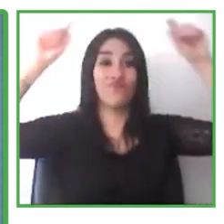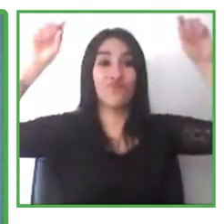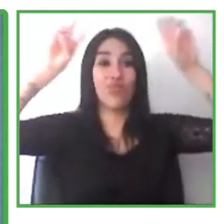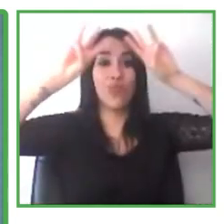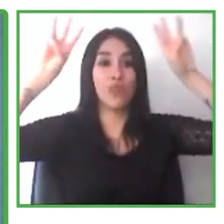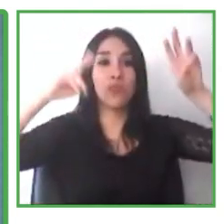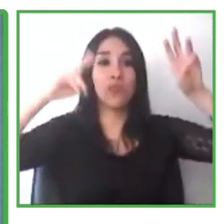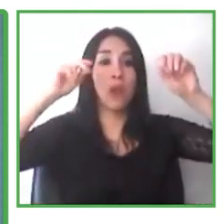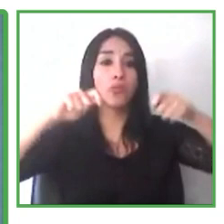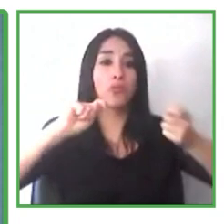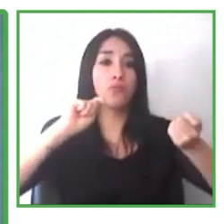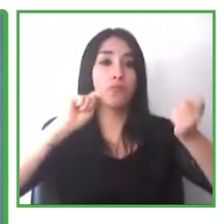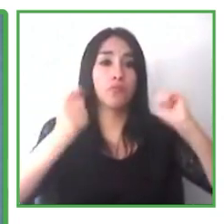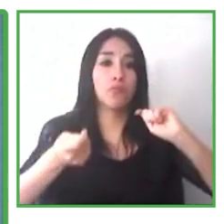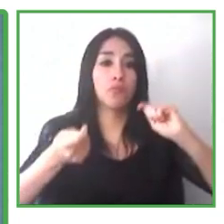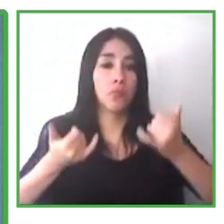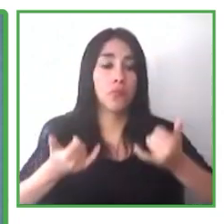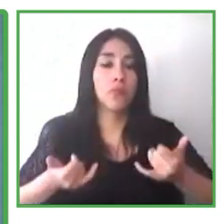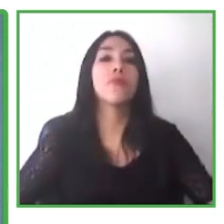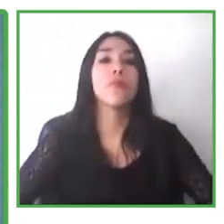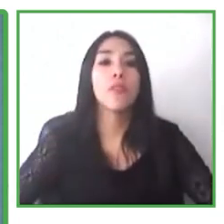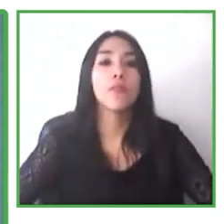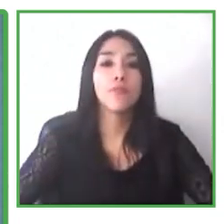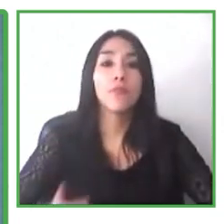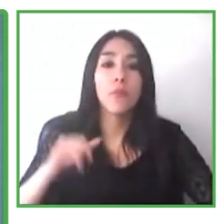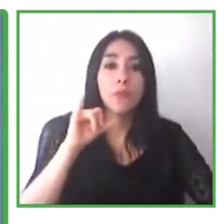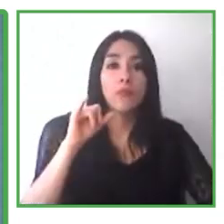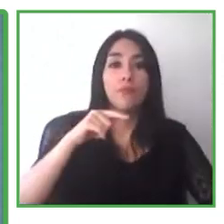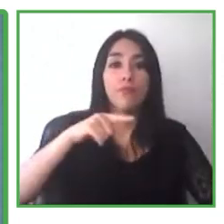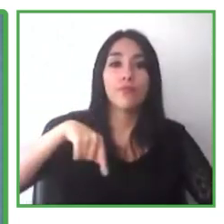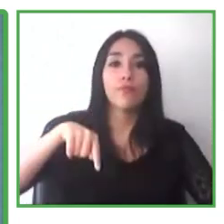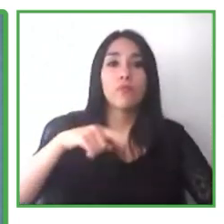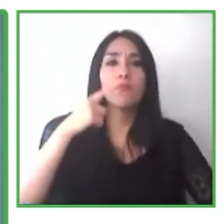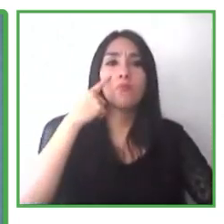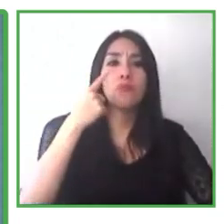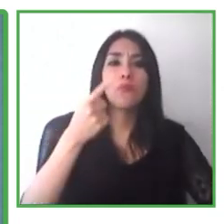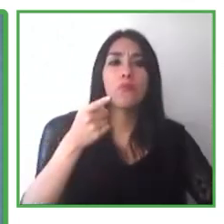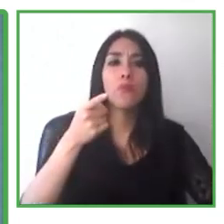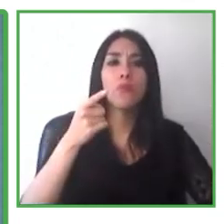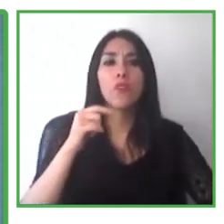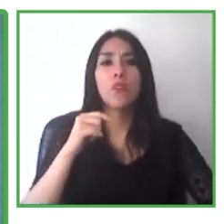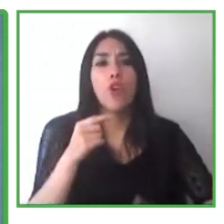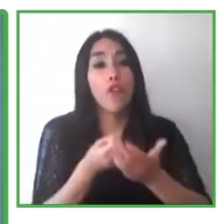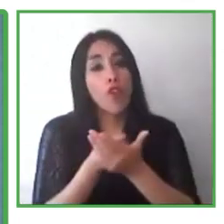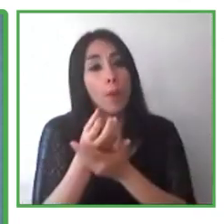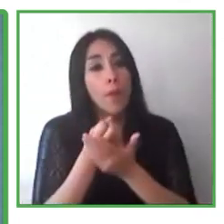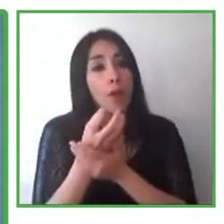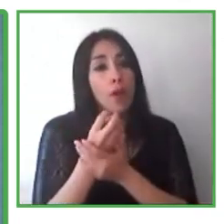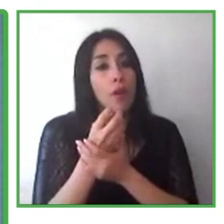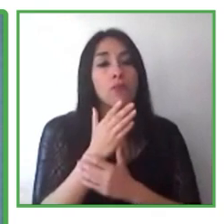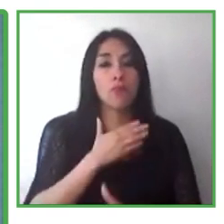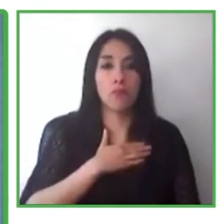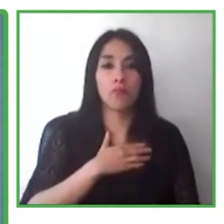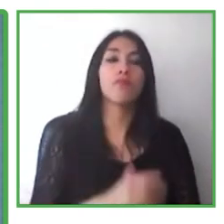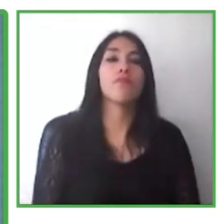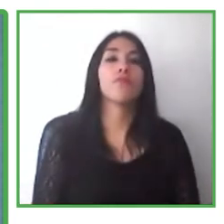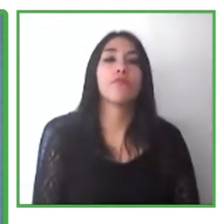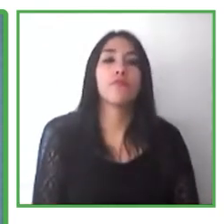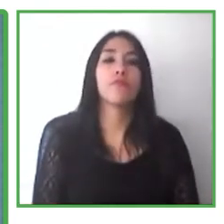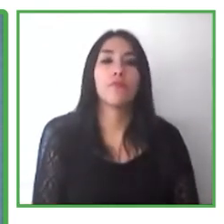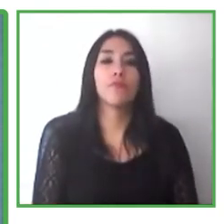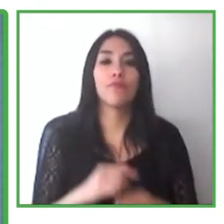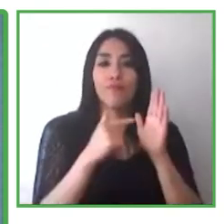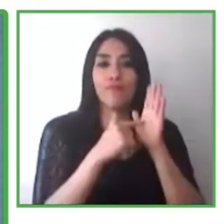Y pueden encontrar mi información personal en mi perfil de LinkedIn.